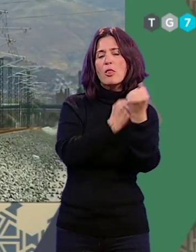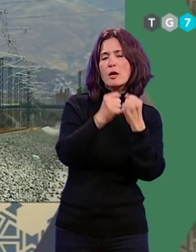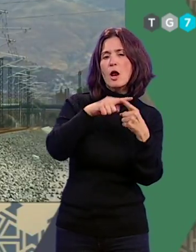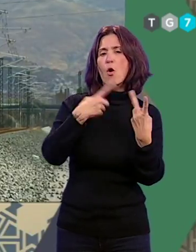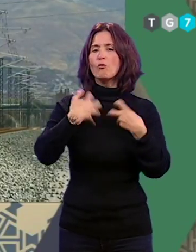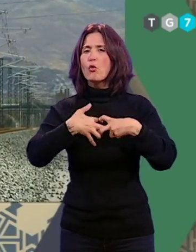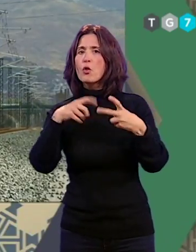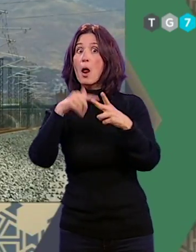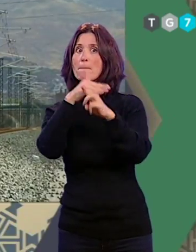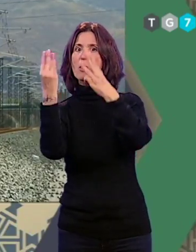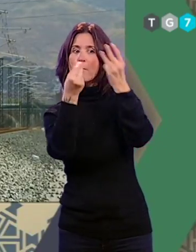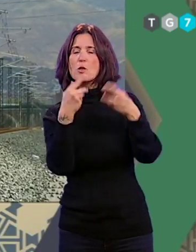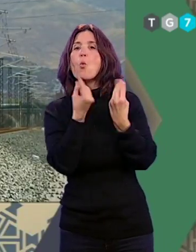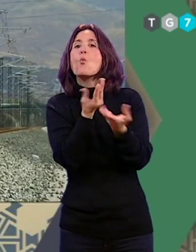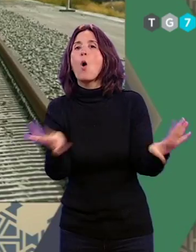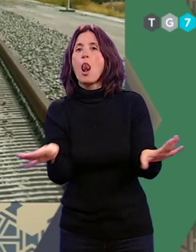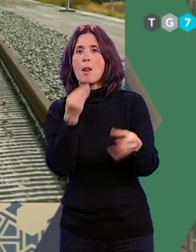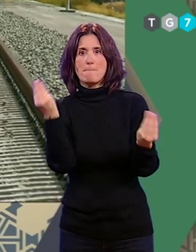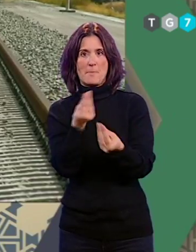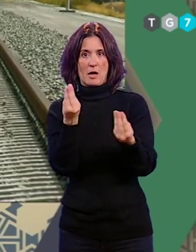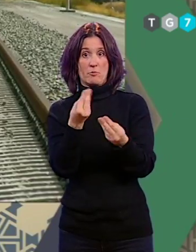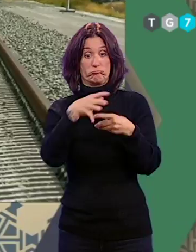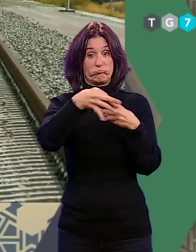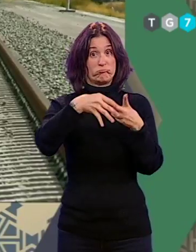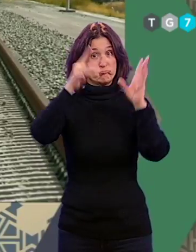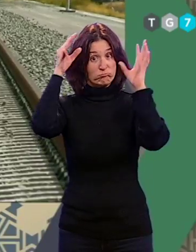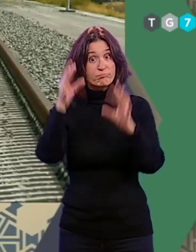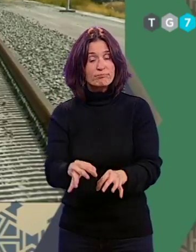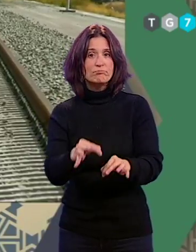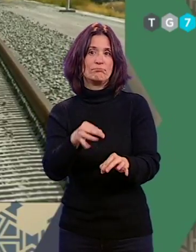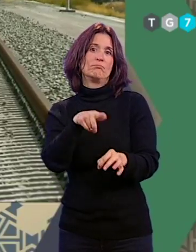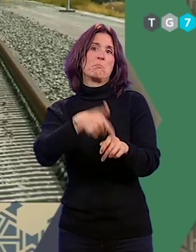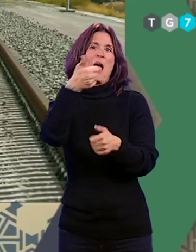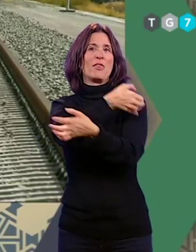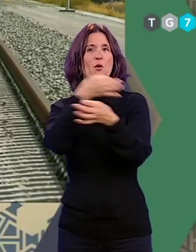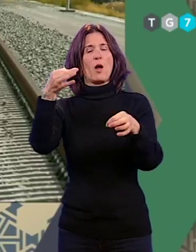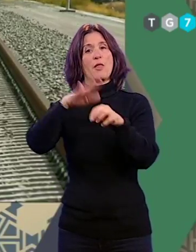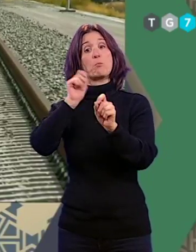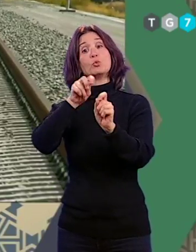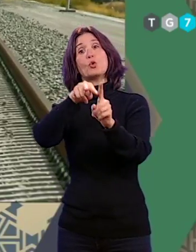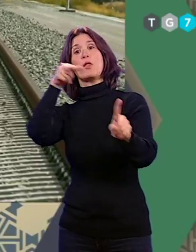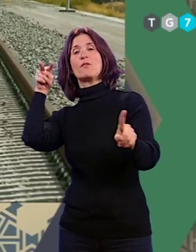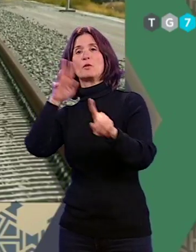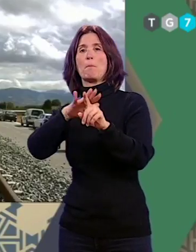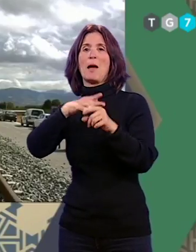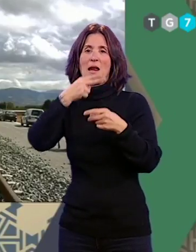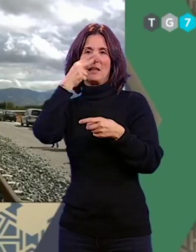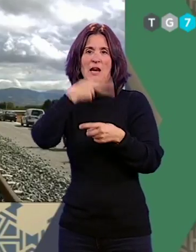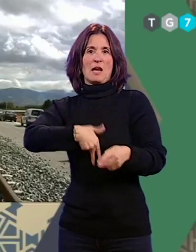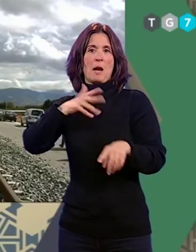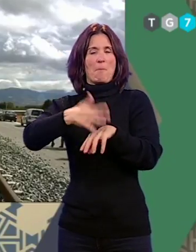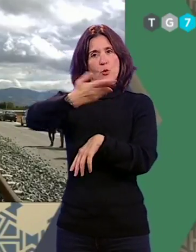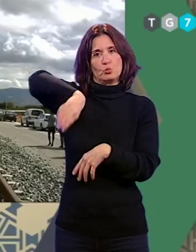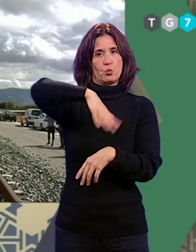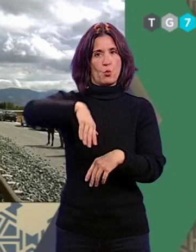funcionales o medioambientales para decidir cuál de las opciones estudiadas es la más adecuada desde un punto de vista del interés general.